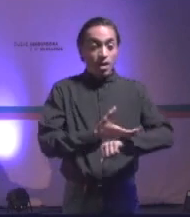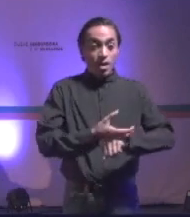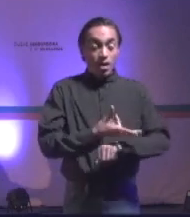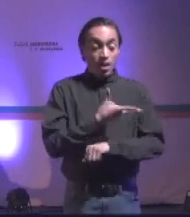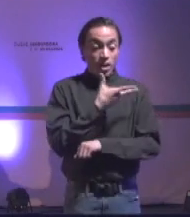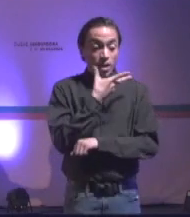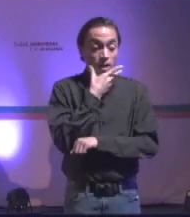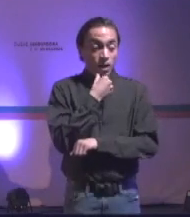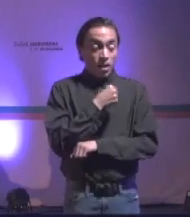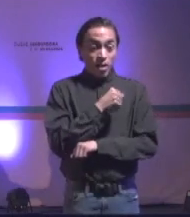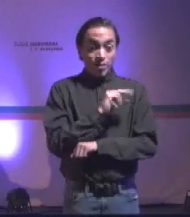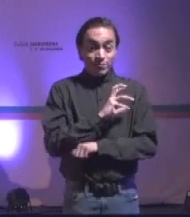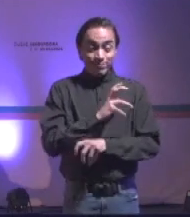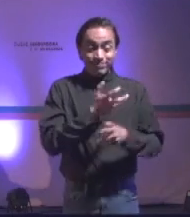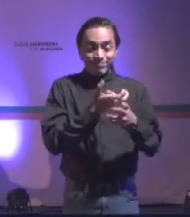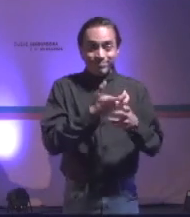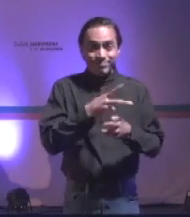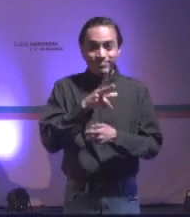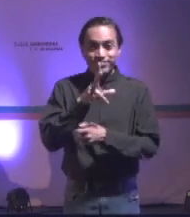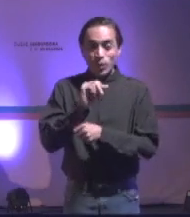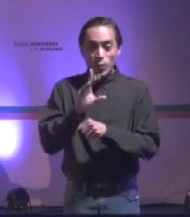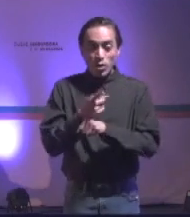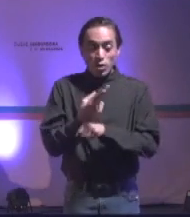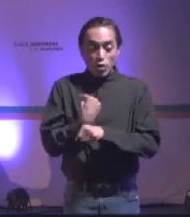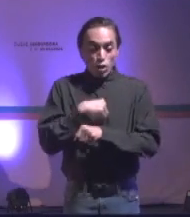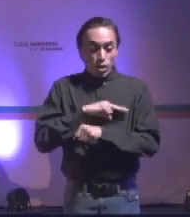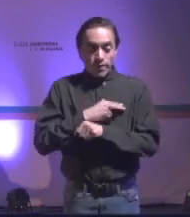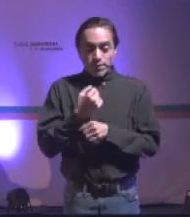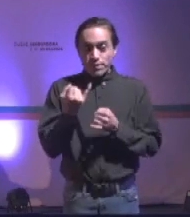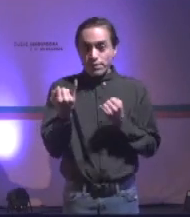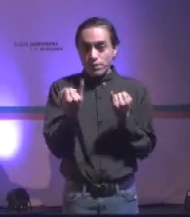así no son las formas, porque si no, nos volvemos como ellos.